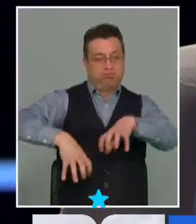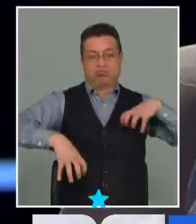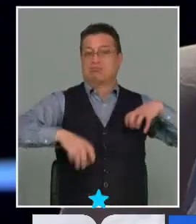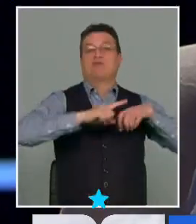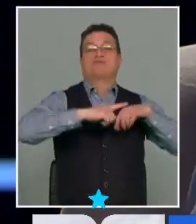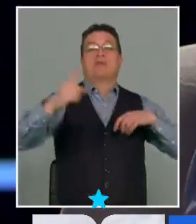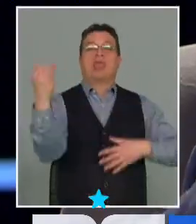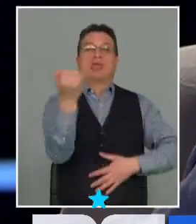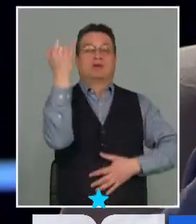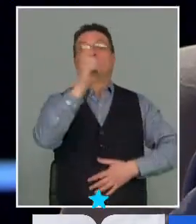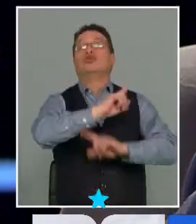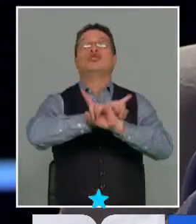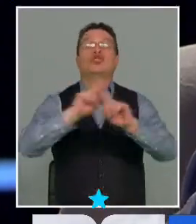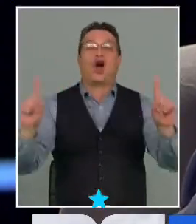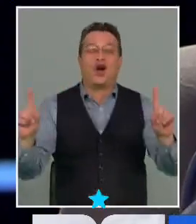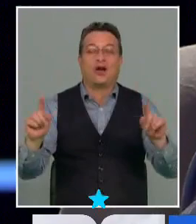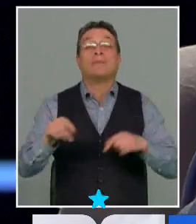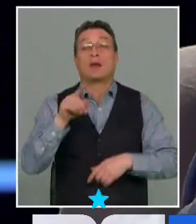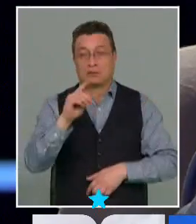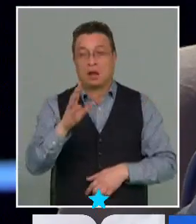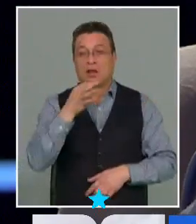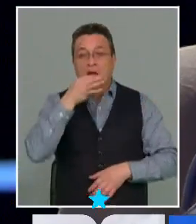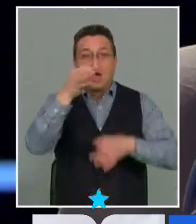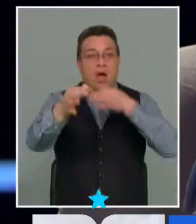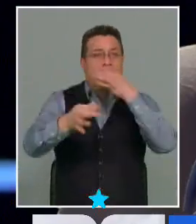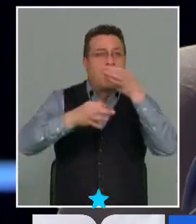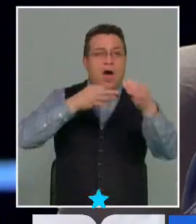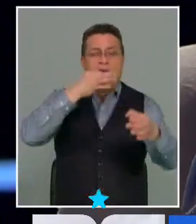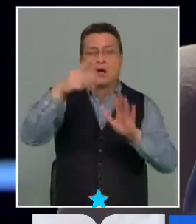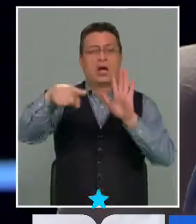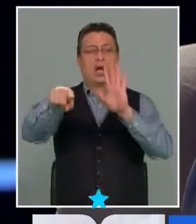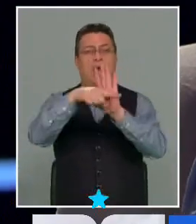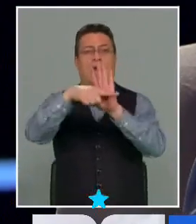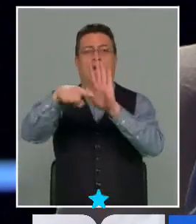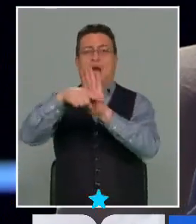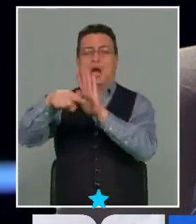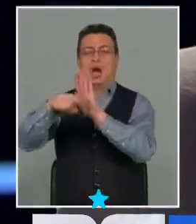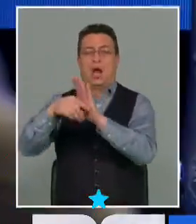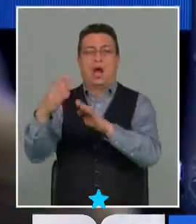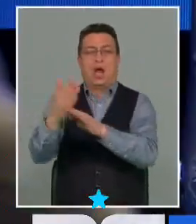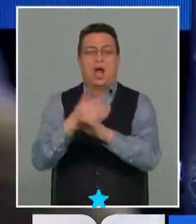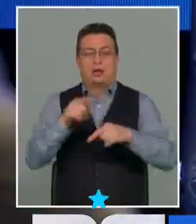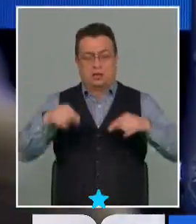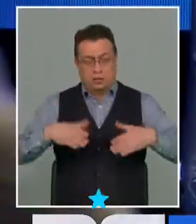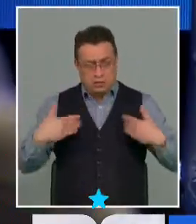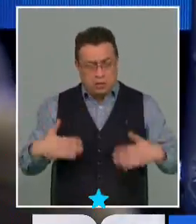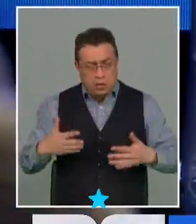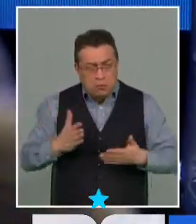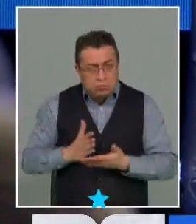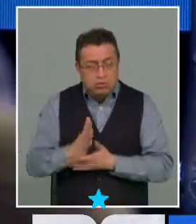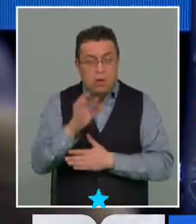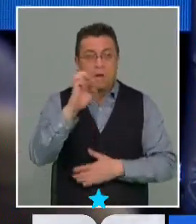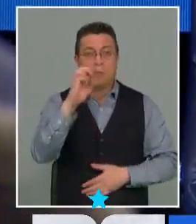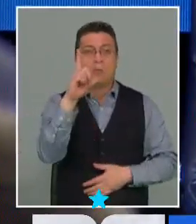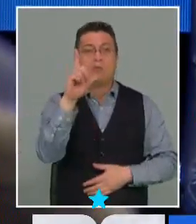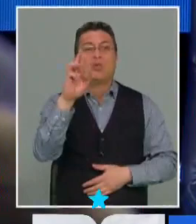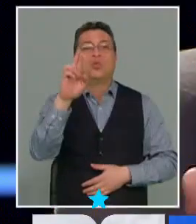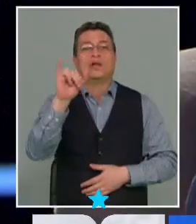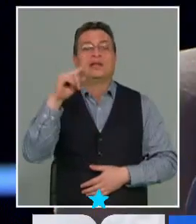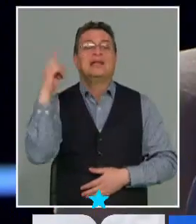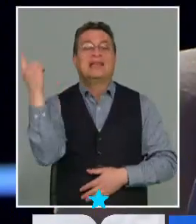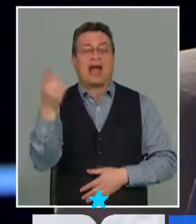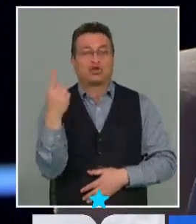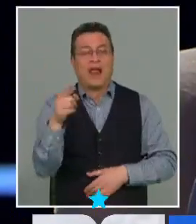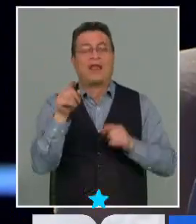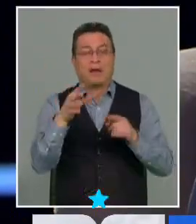todo este relato de que generan una especie de prejuicio anticipado de cuando entra en práctica lo que es la plurinacionalidad, yo entiendo la